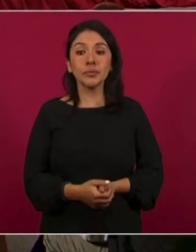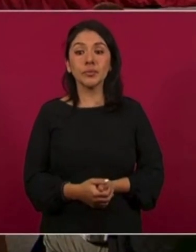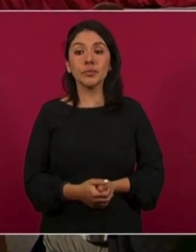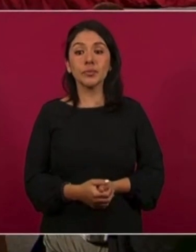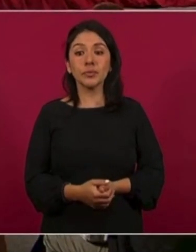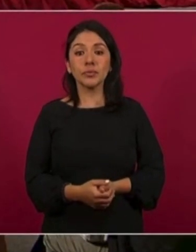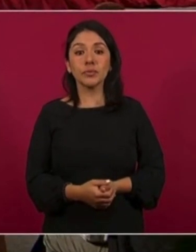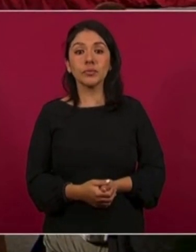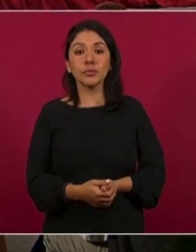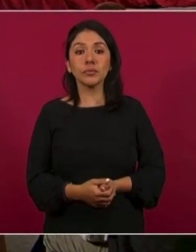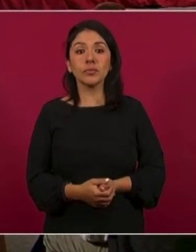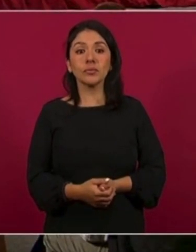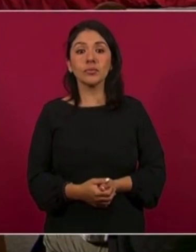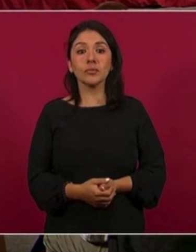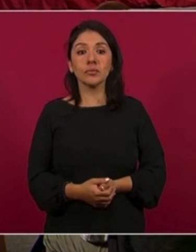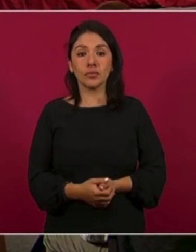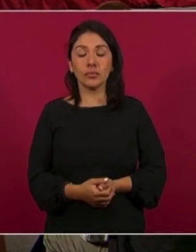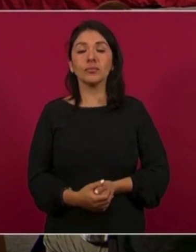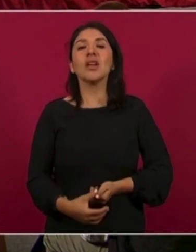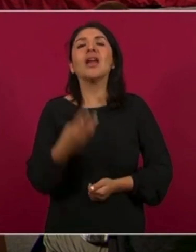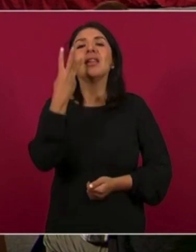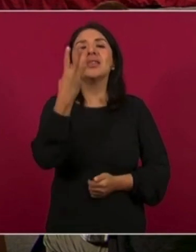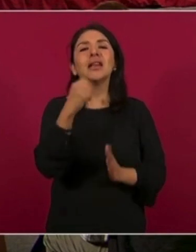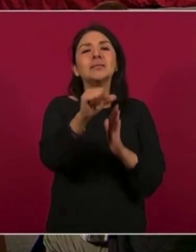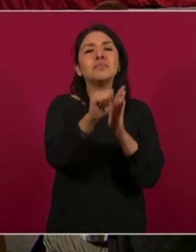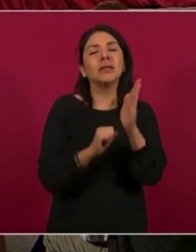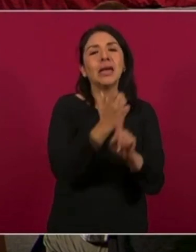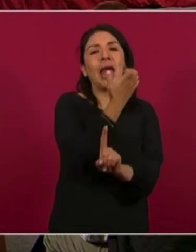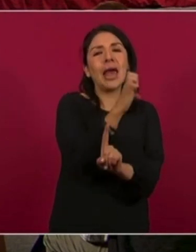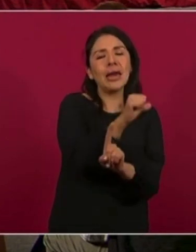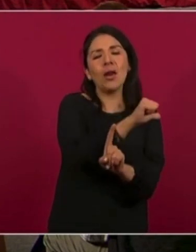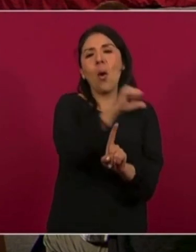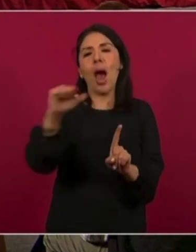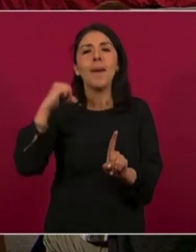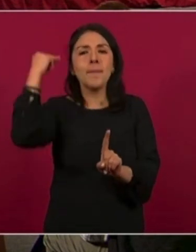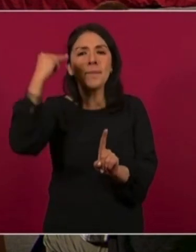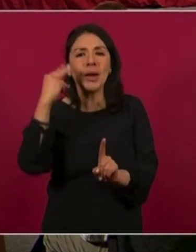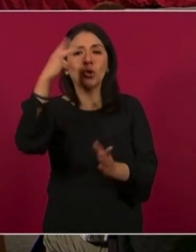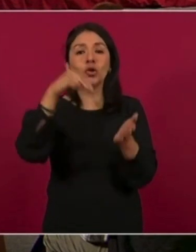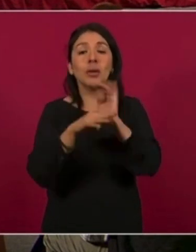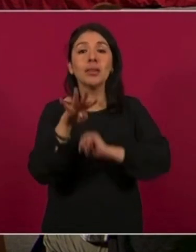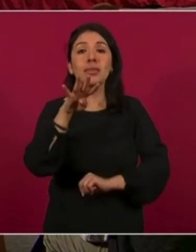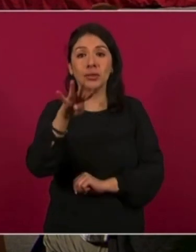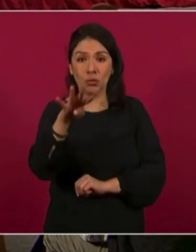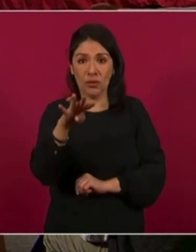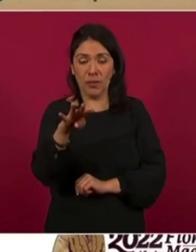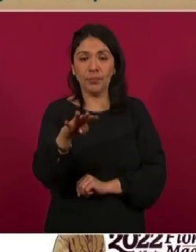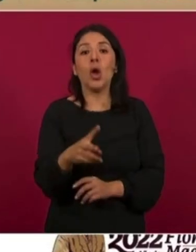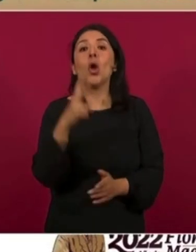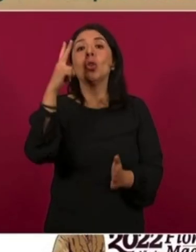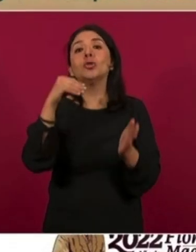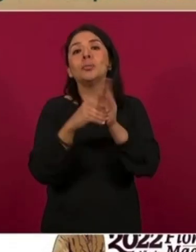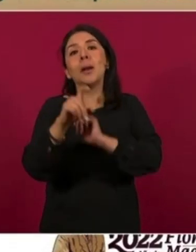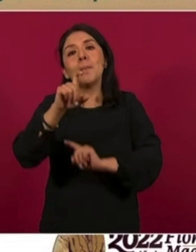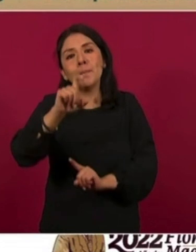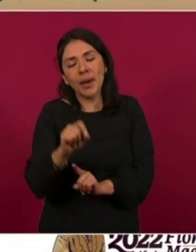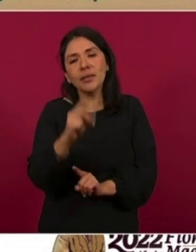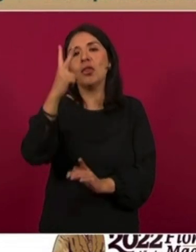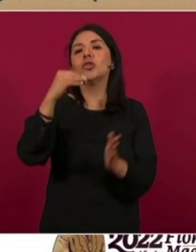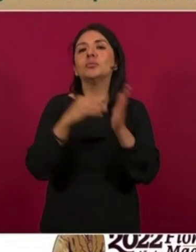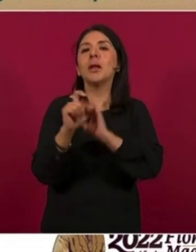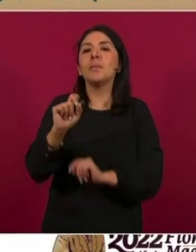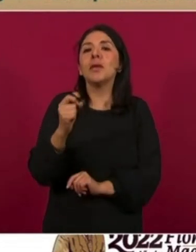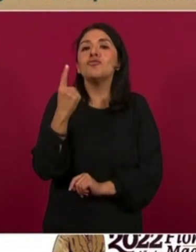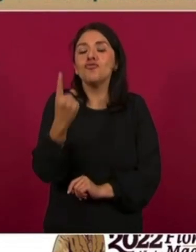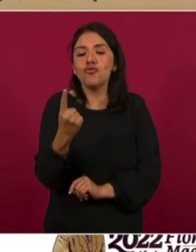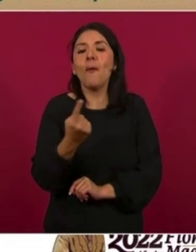el trimestral de enero a marzo de 2019, del 2020-2021 contra